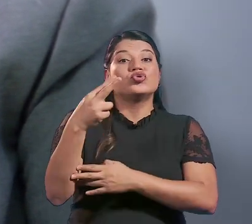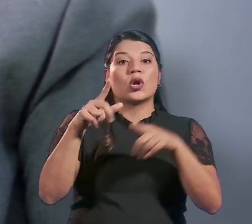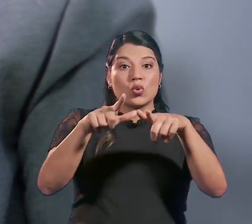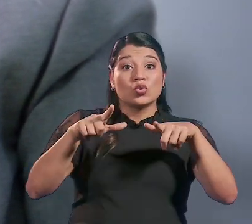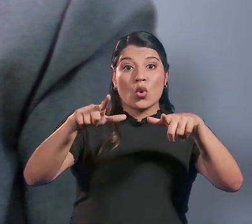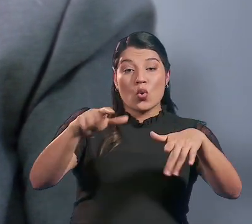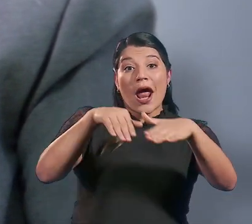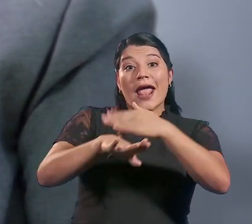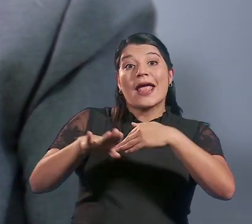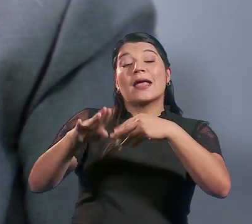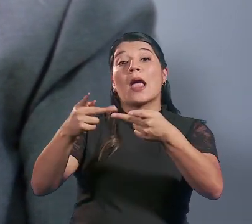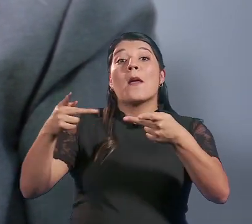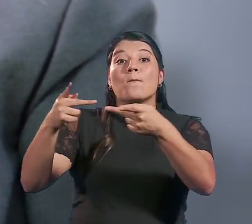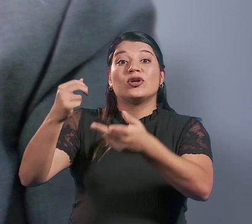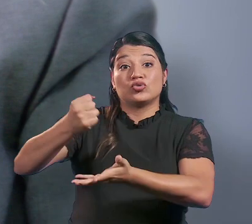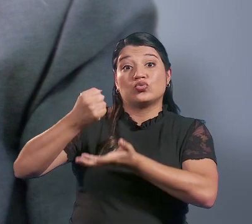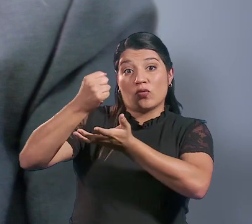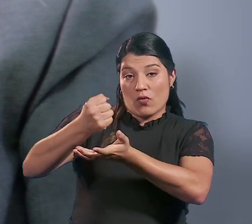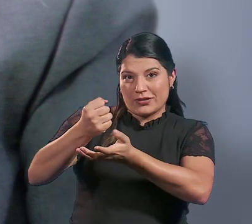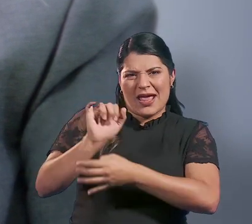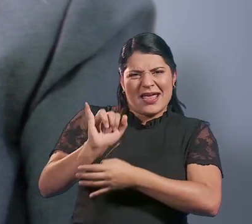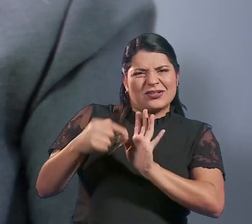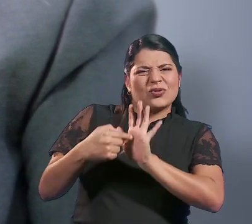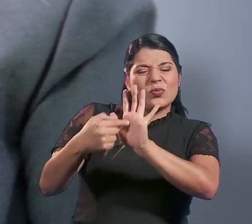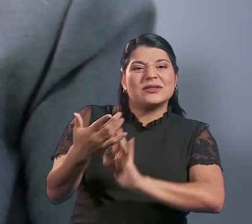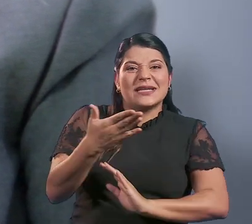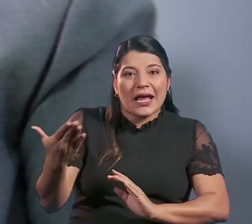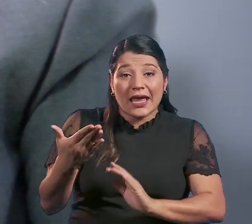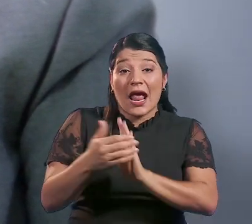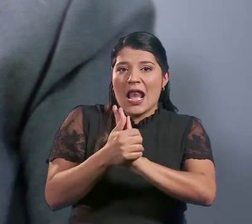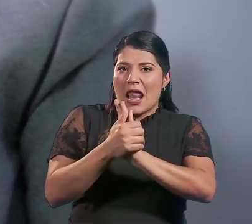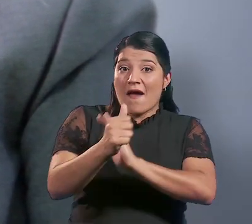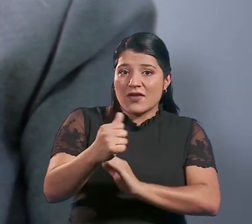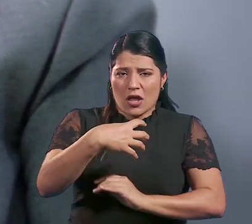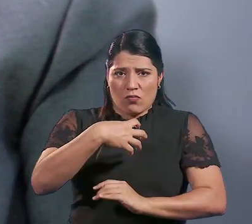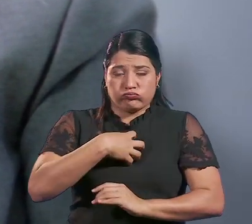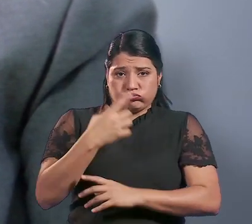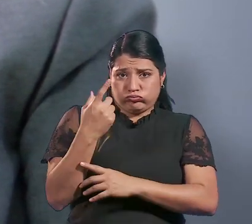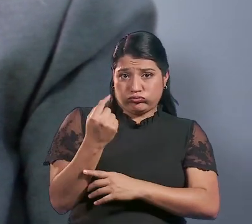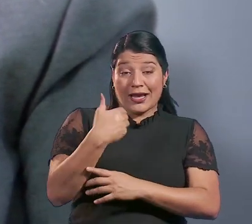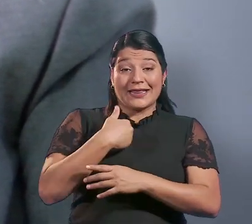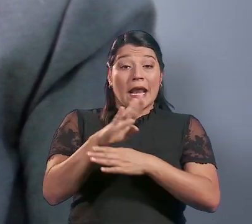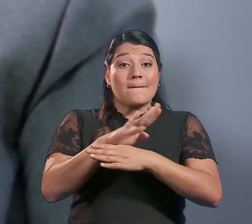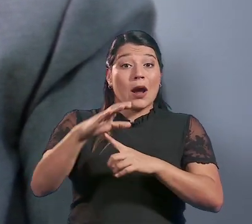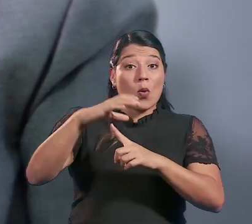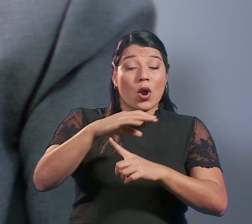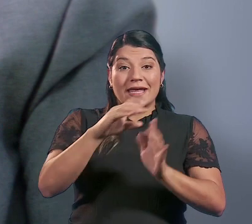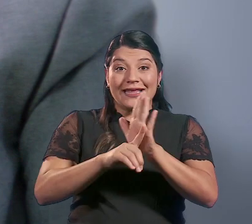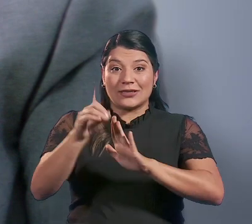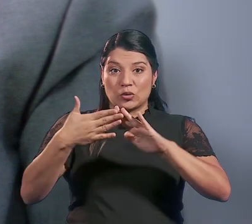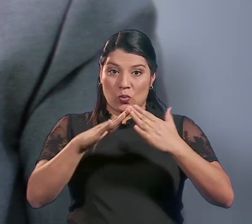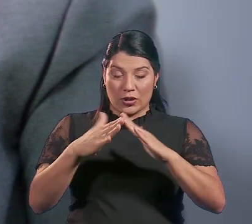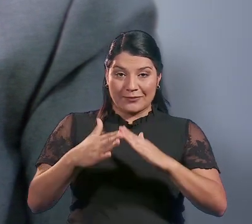en el ranking de puestos de bolsa, demostrando así la fortaleza patrimonial del conglomerado financiero Banco Popular y